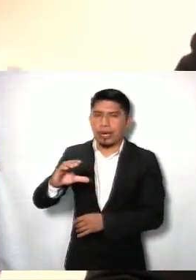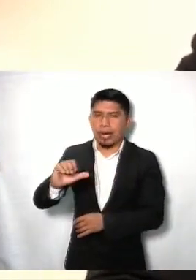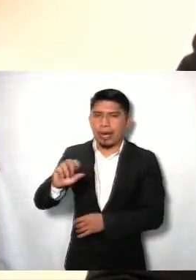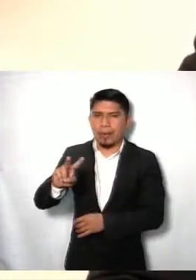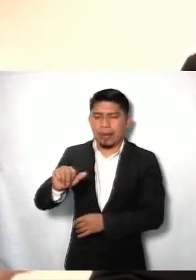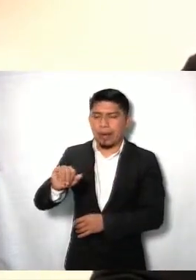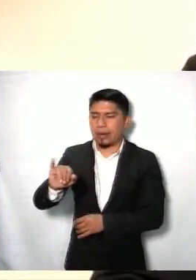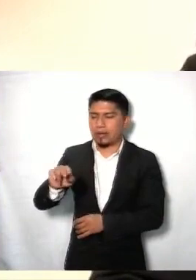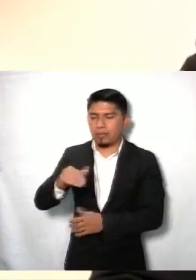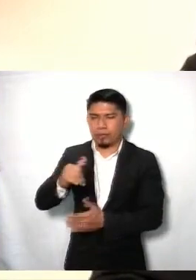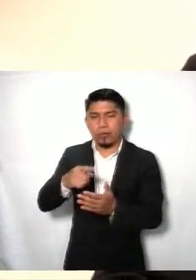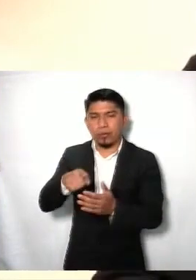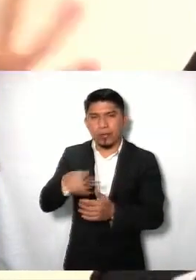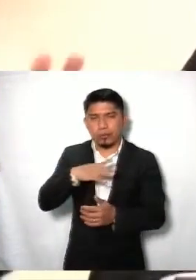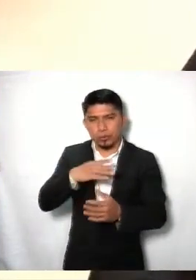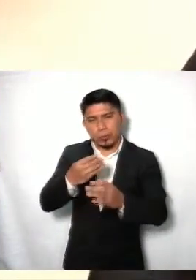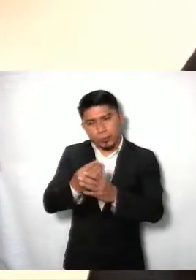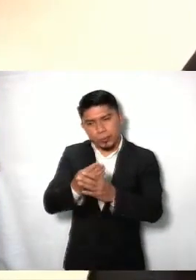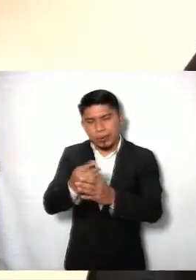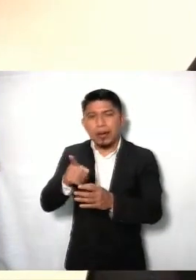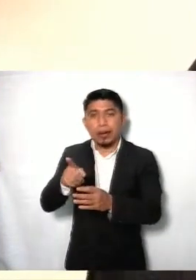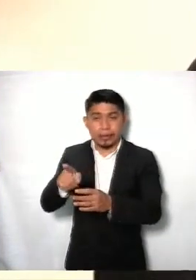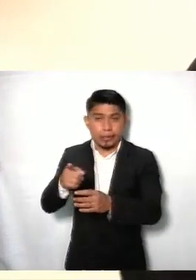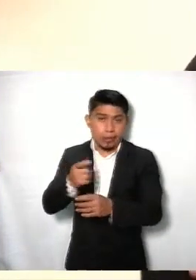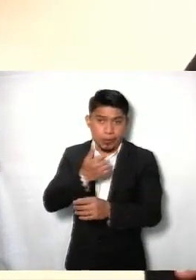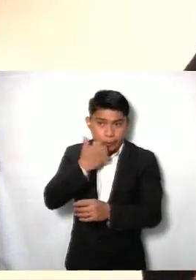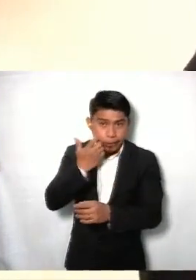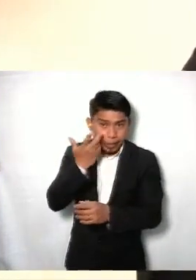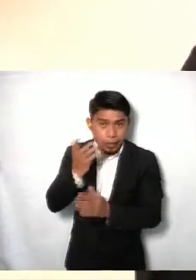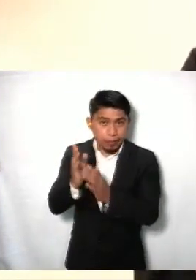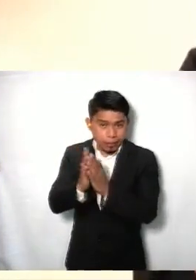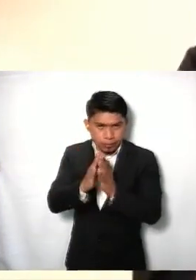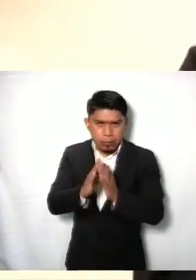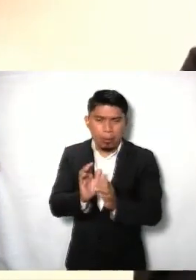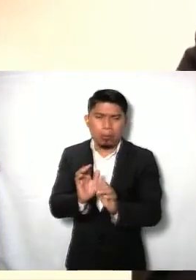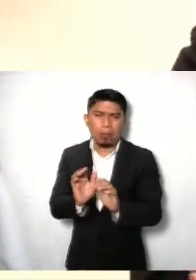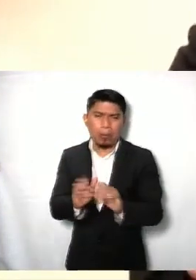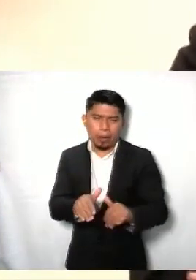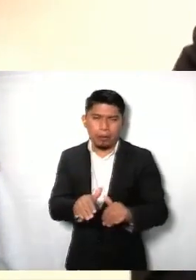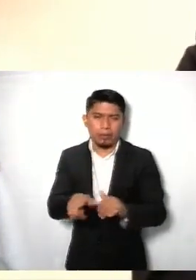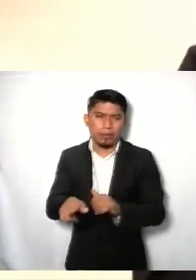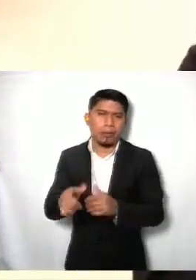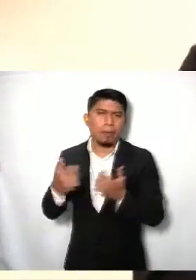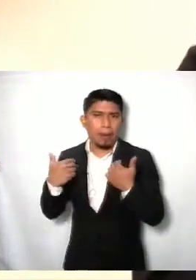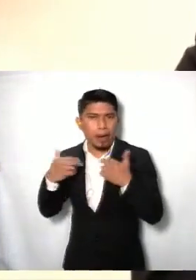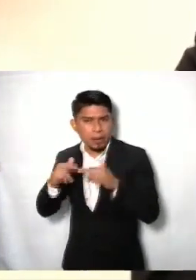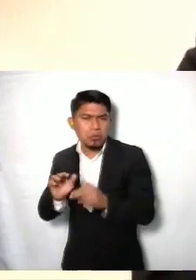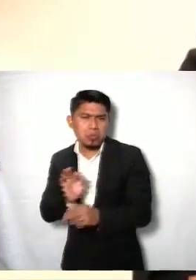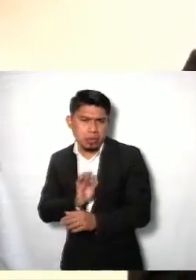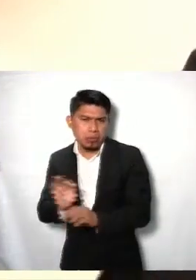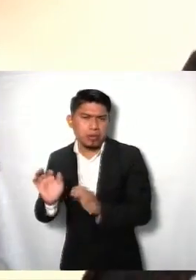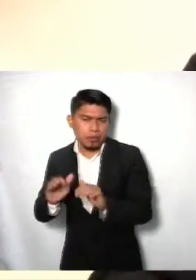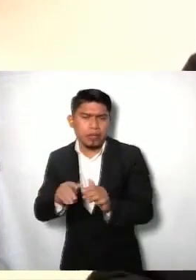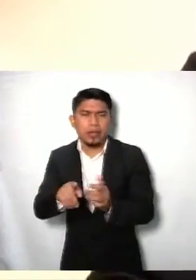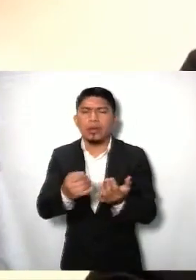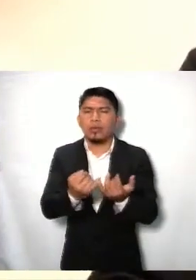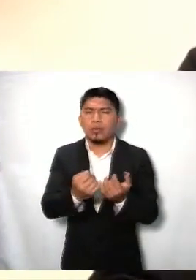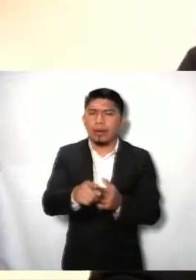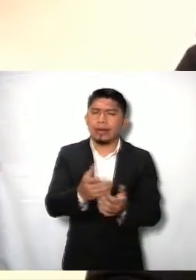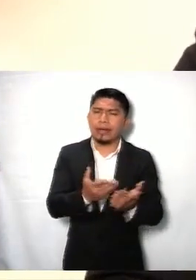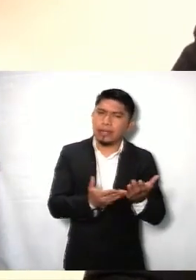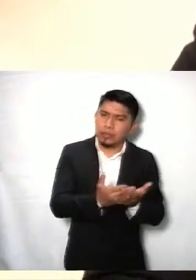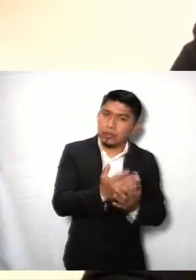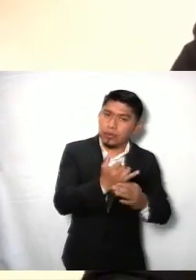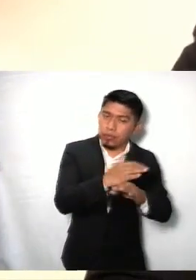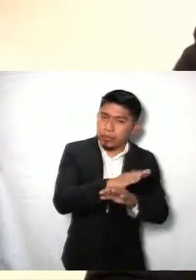de manera sincrónica, permanente, a la hora que quieran los estudiantes pueden participar, cualquier profesor, tenemos de la parte de acceso a la información, de